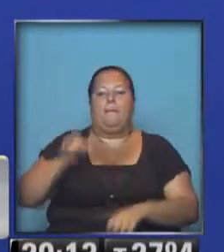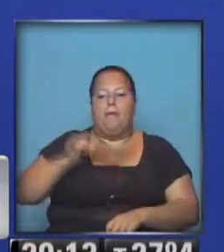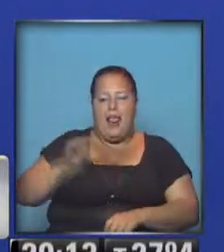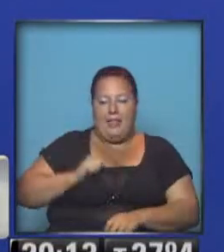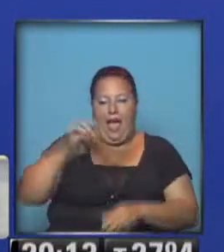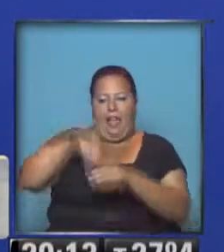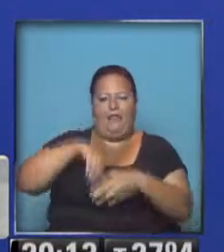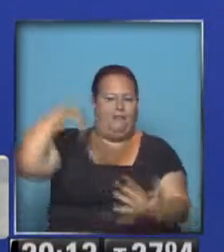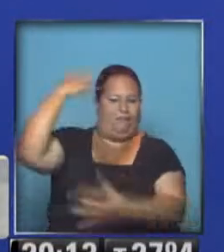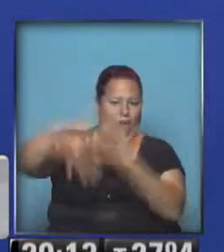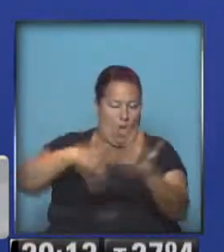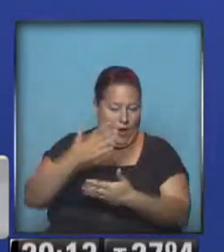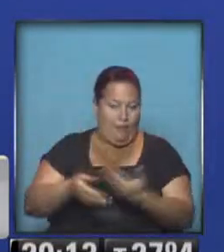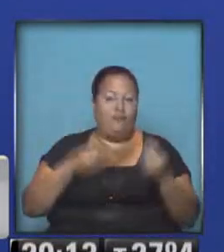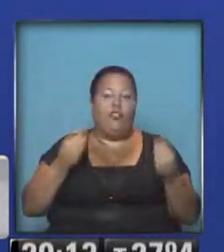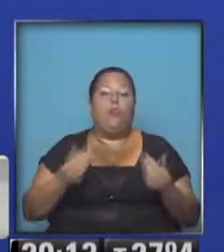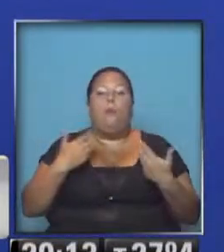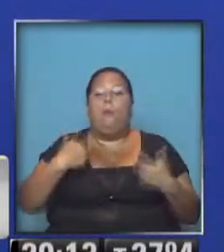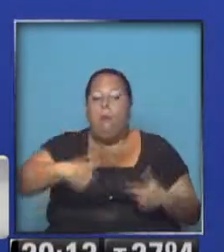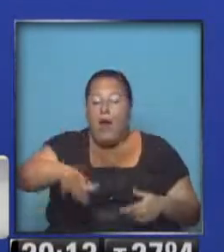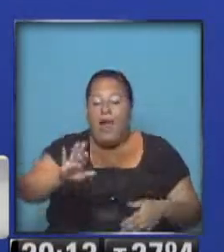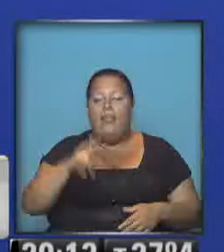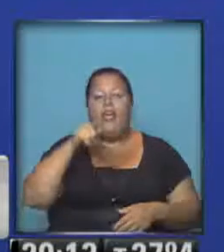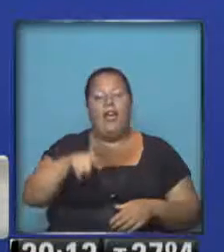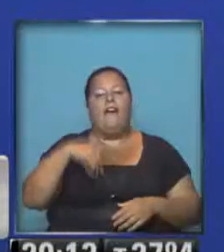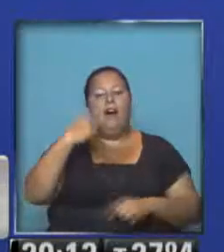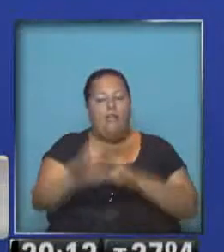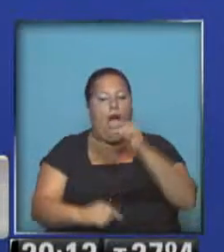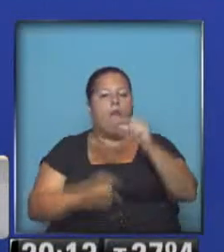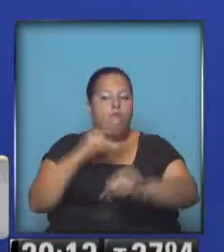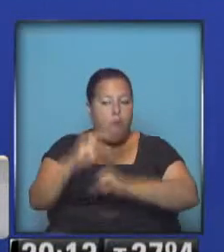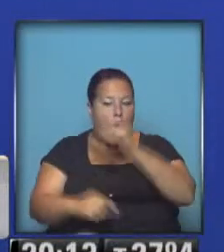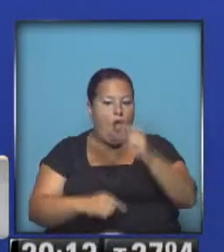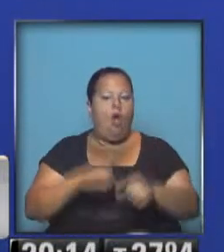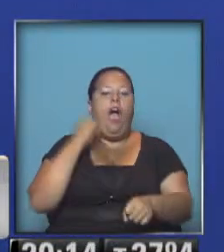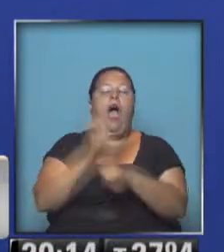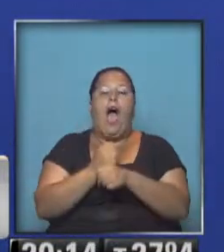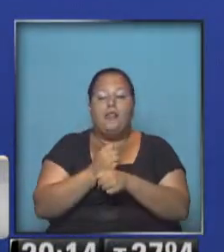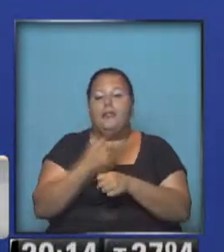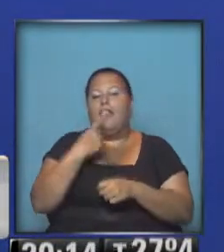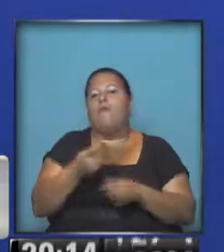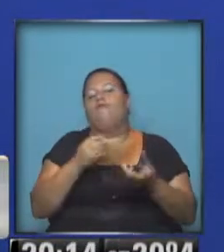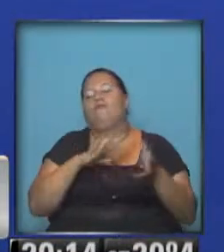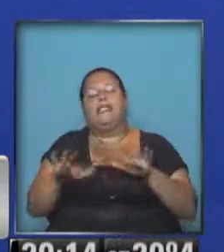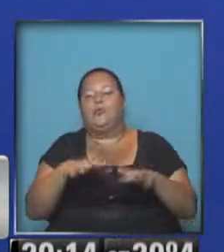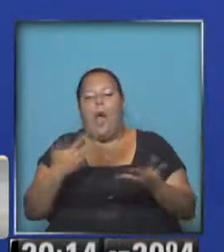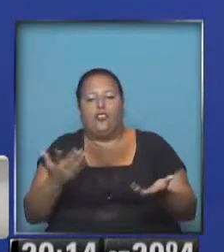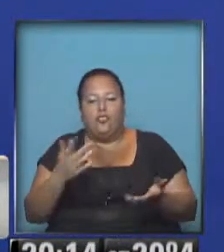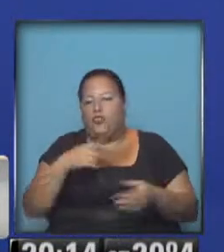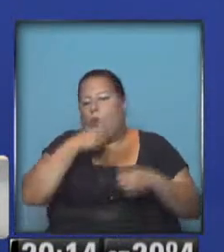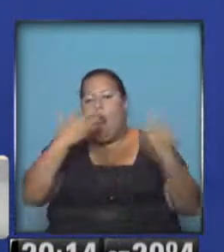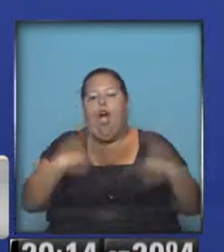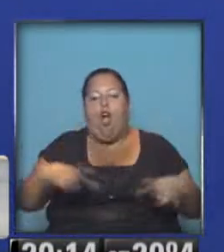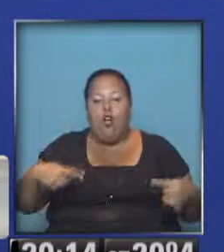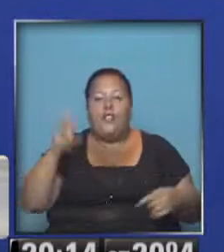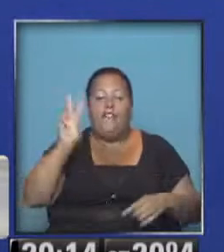más violenta. Es decir, que lo que puede suceder es que esto vaya escalando hasta justificar, por alguna situación X que